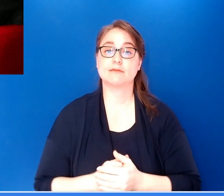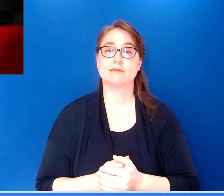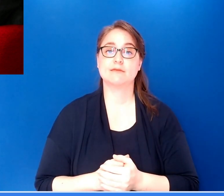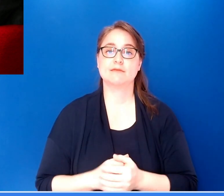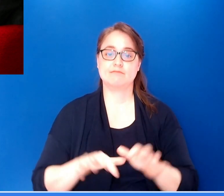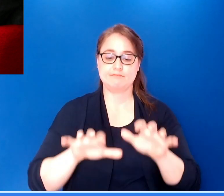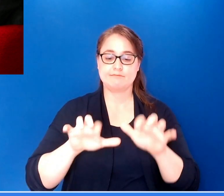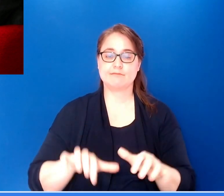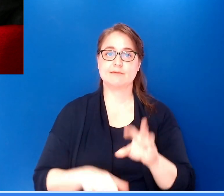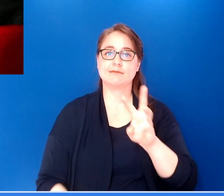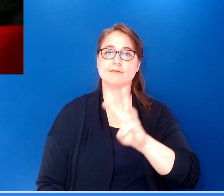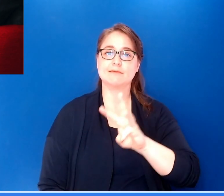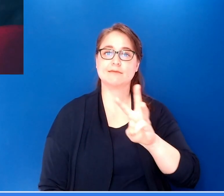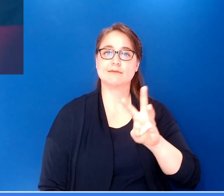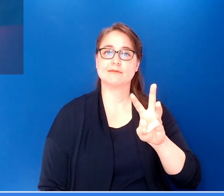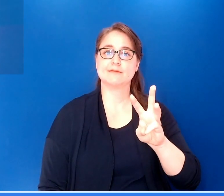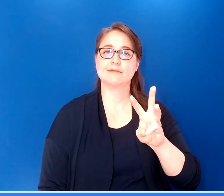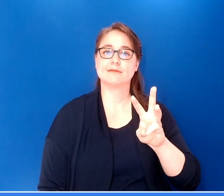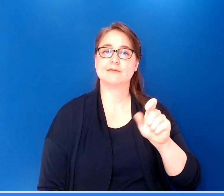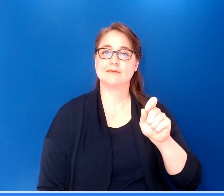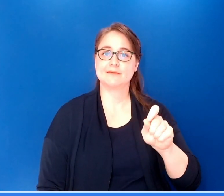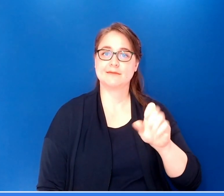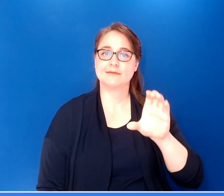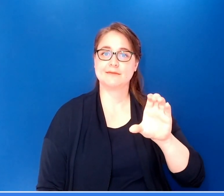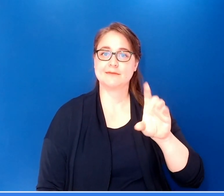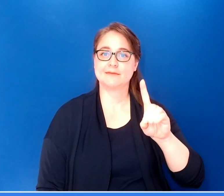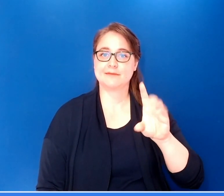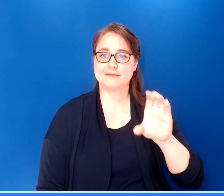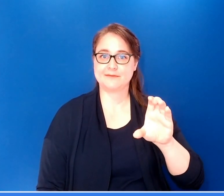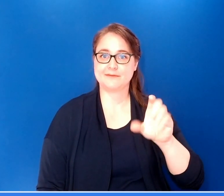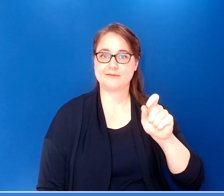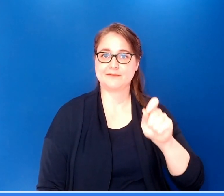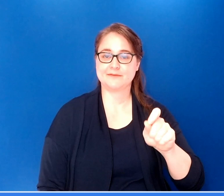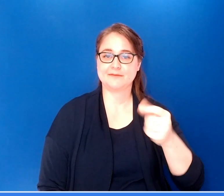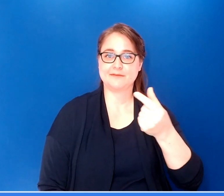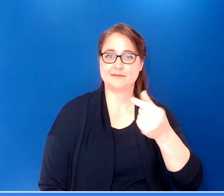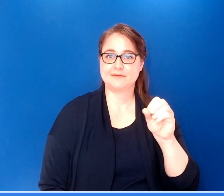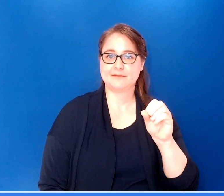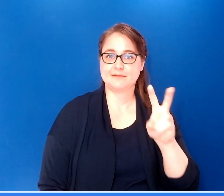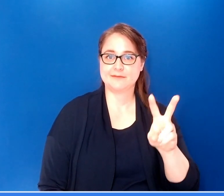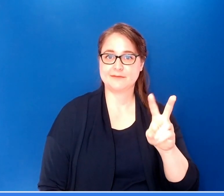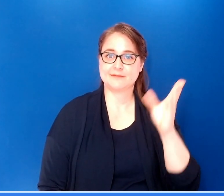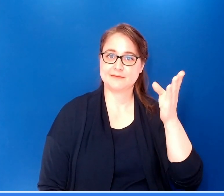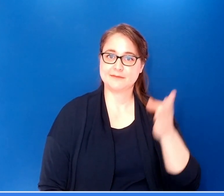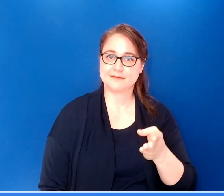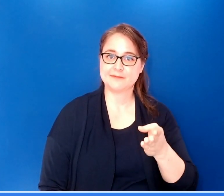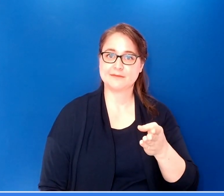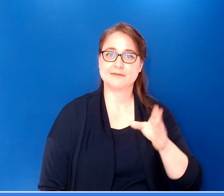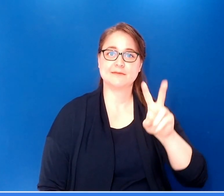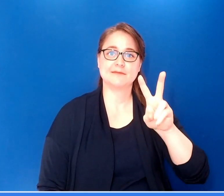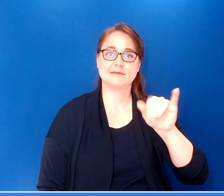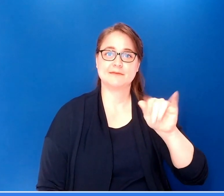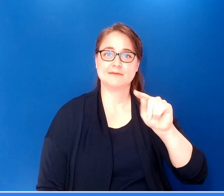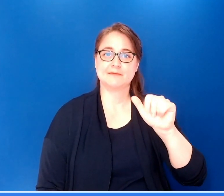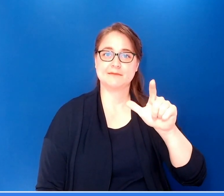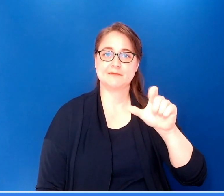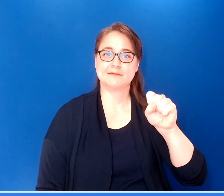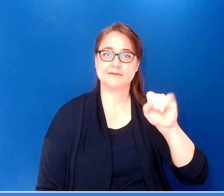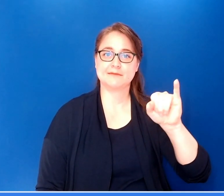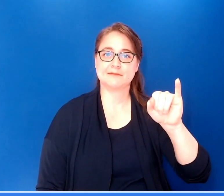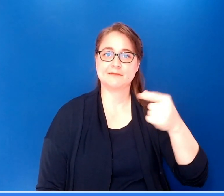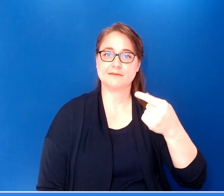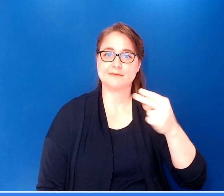liderada por los Estados Unidos aumenta significativamente la cantidad de personas que reciben tratamiento contra el